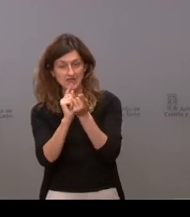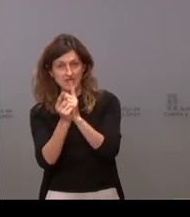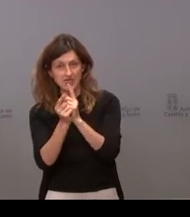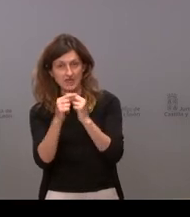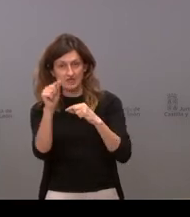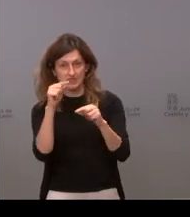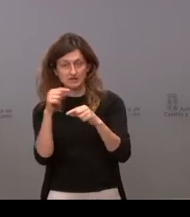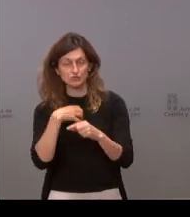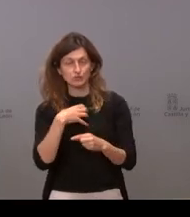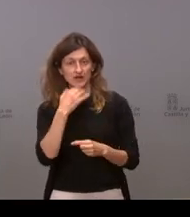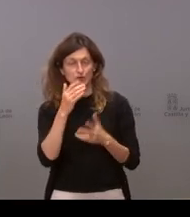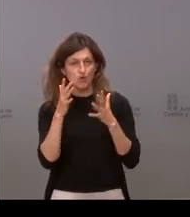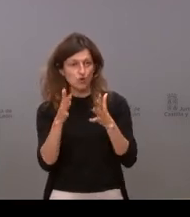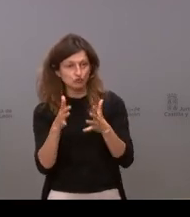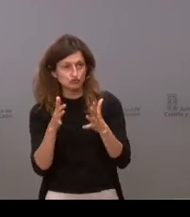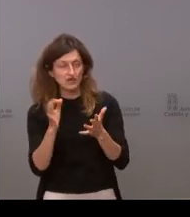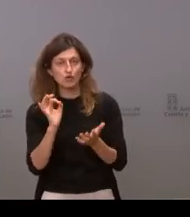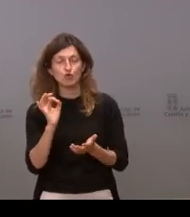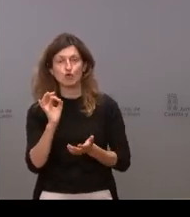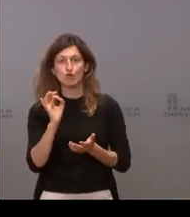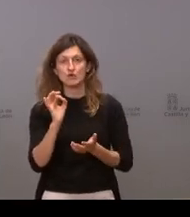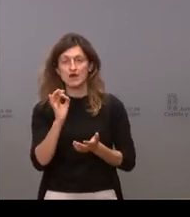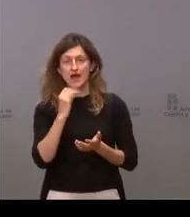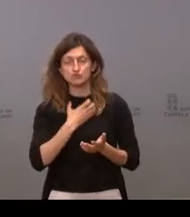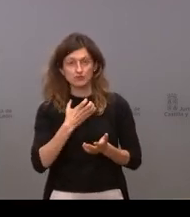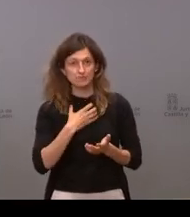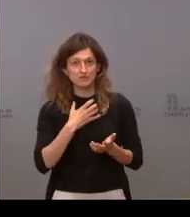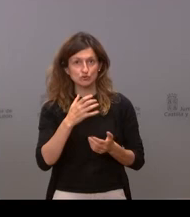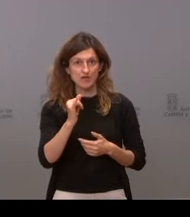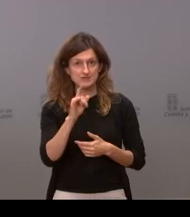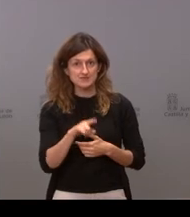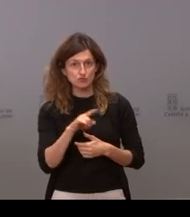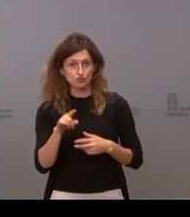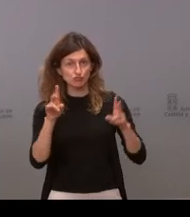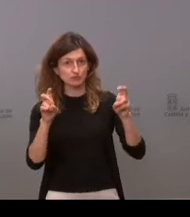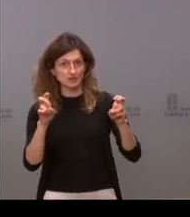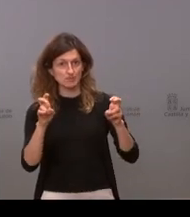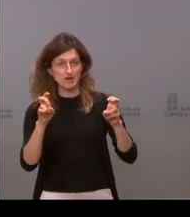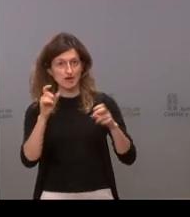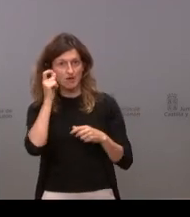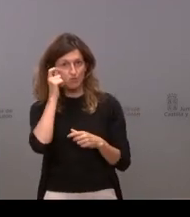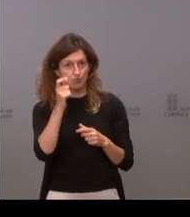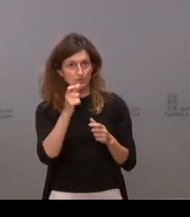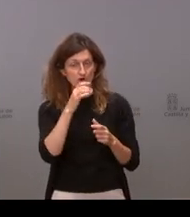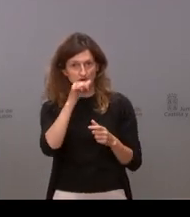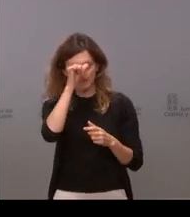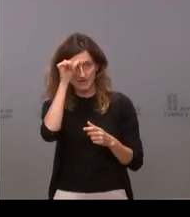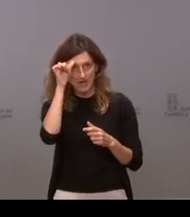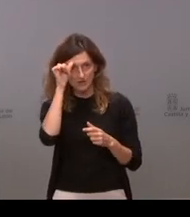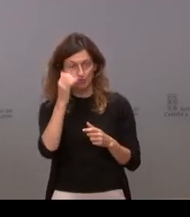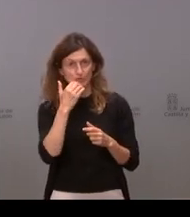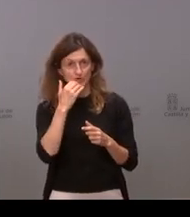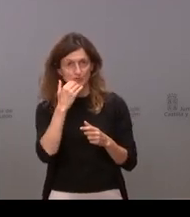recomendaciones o consejos a los a los ayuntamientos sobre todo de los pueblos que ahora en verano bueno pues van a ver